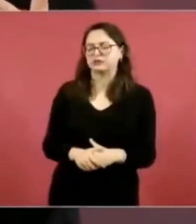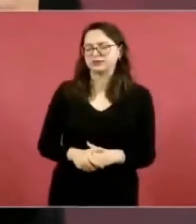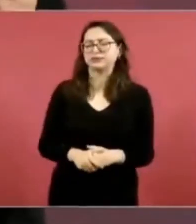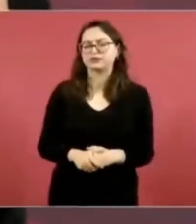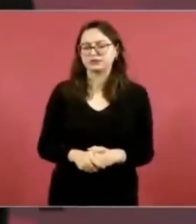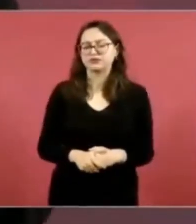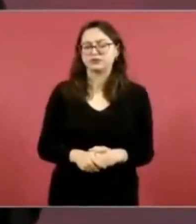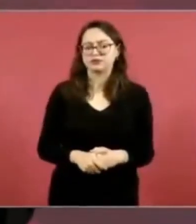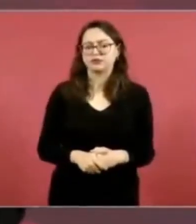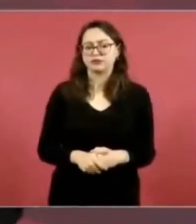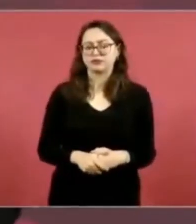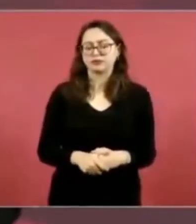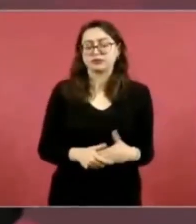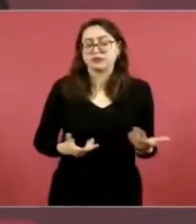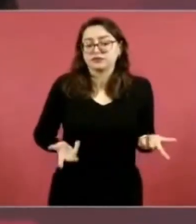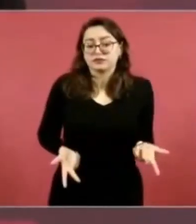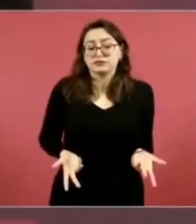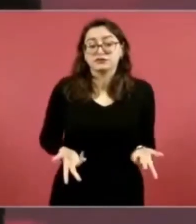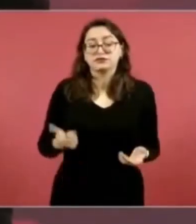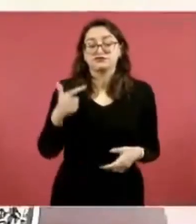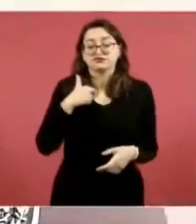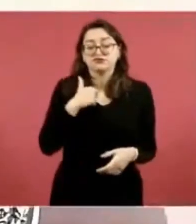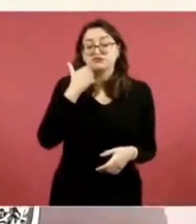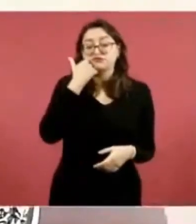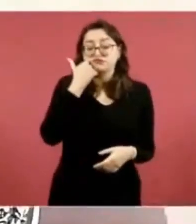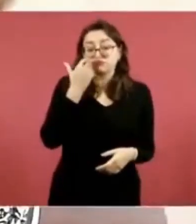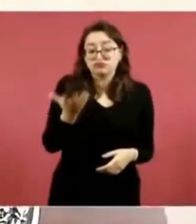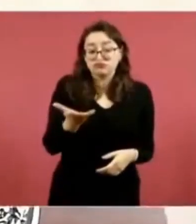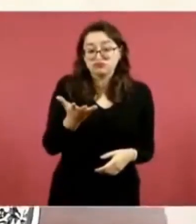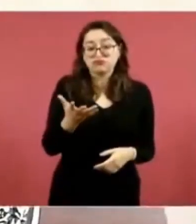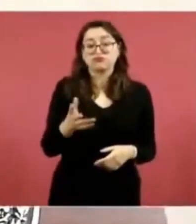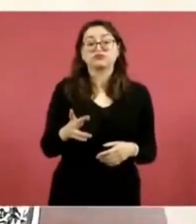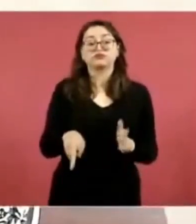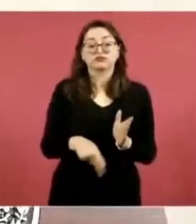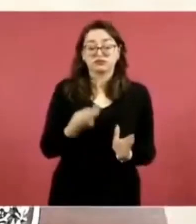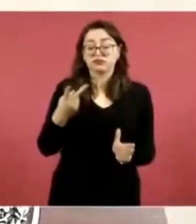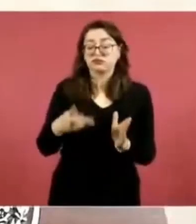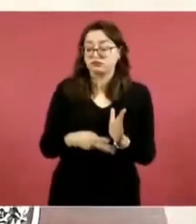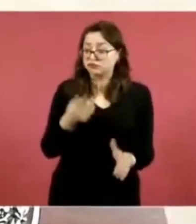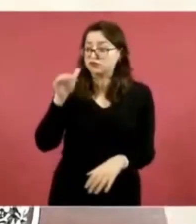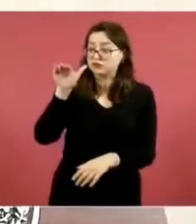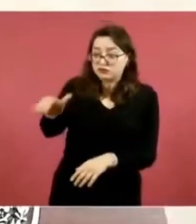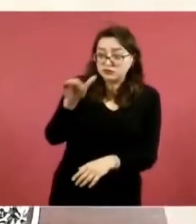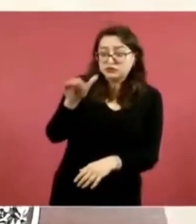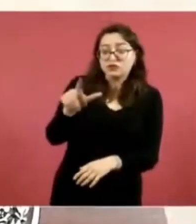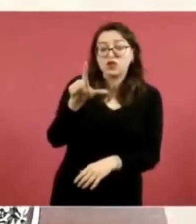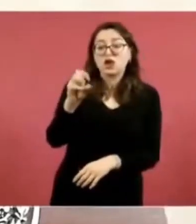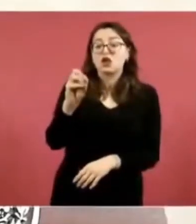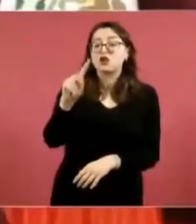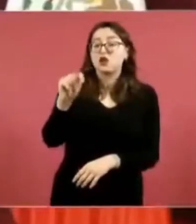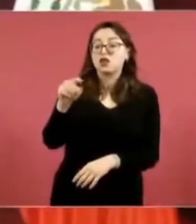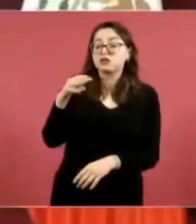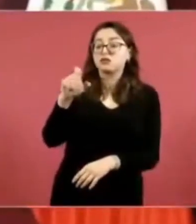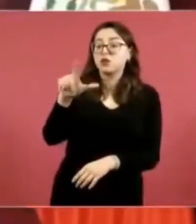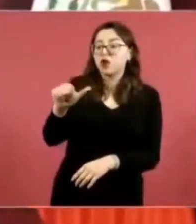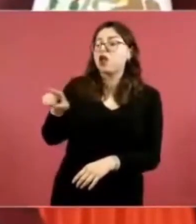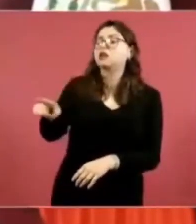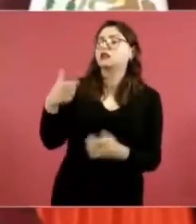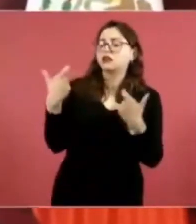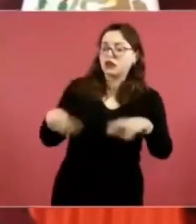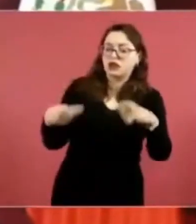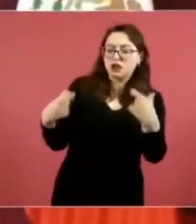Entonces, yo quisiera, y lo he estado emplazando aquí, que nos diga cuánto gana,